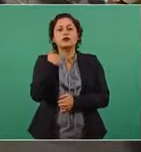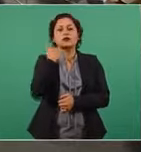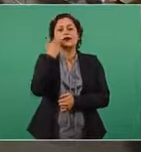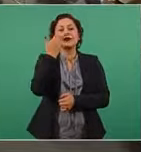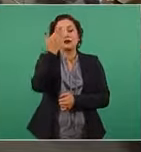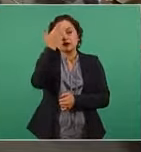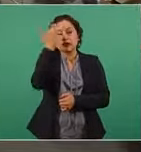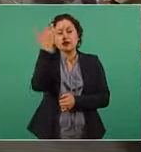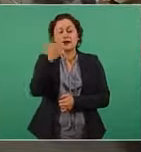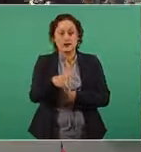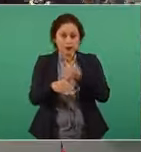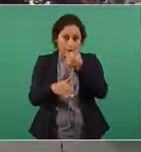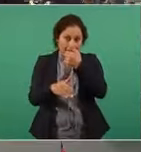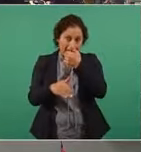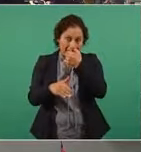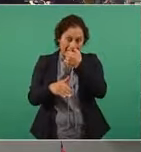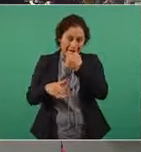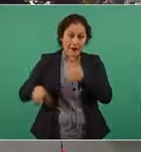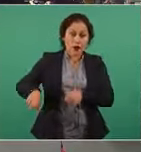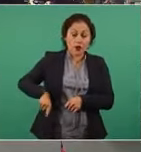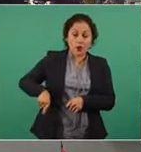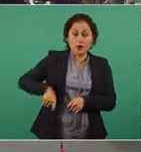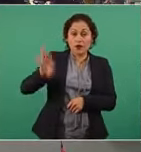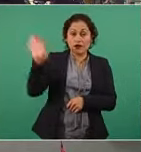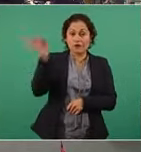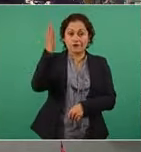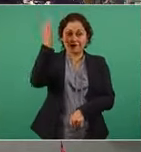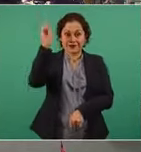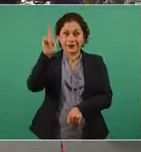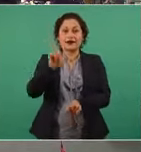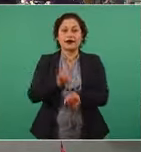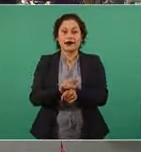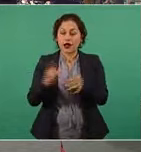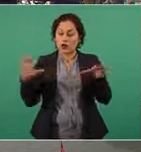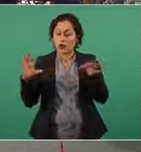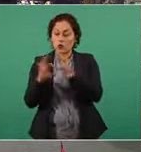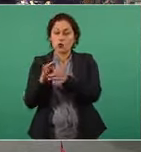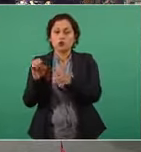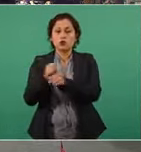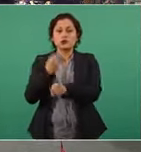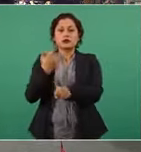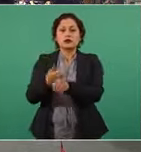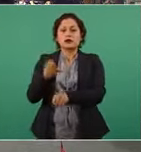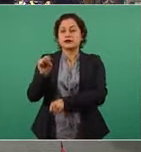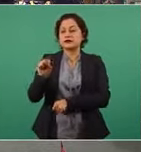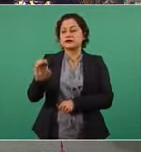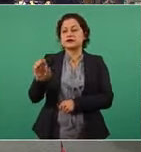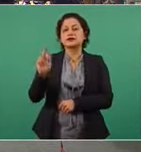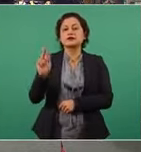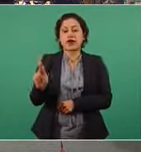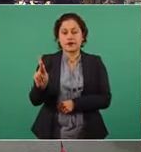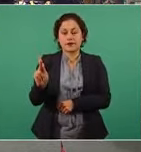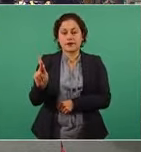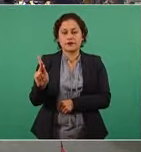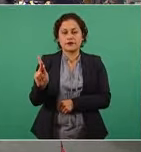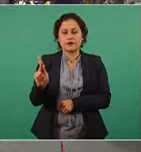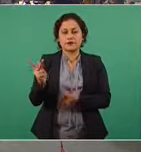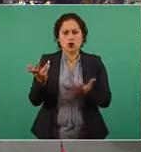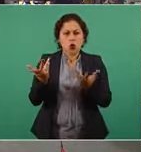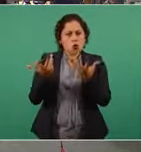federal y la Secretaría de Educación Pública diseñaron algún plan